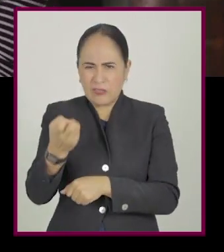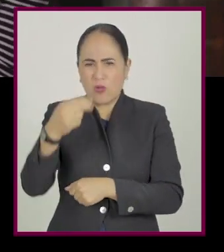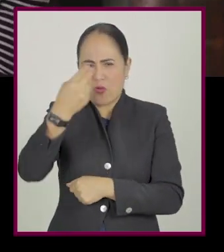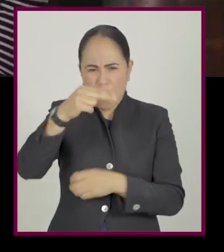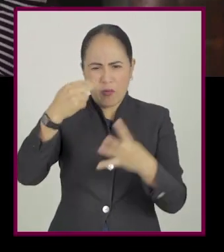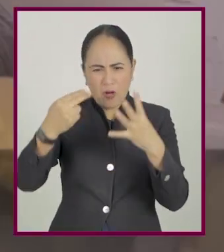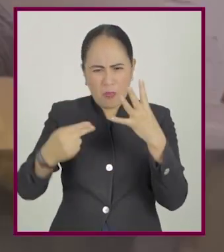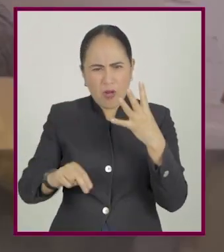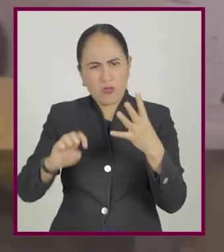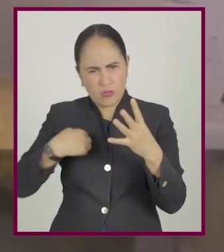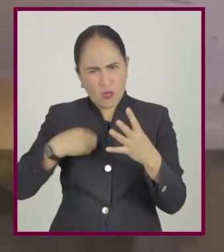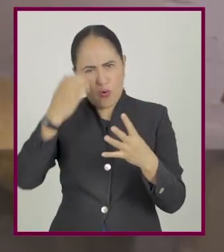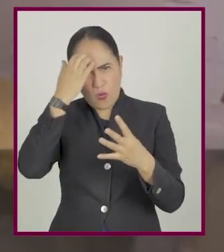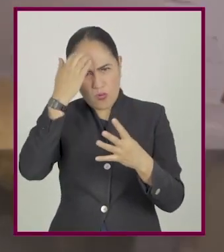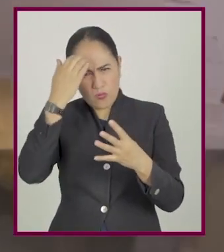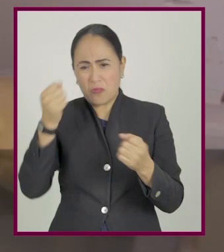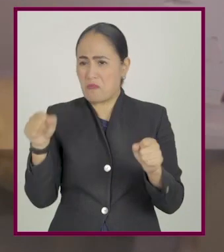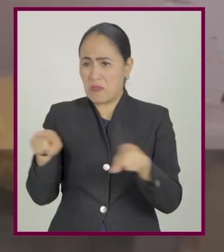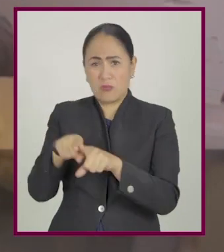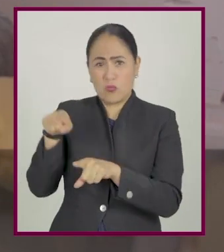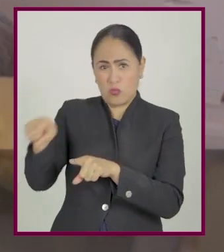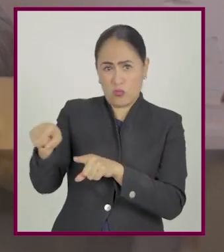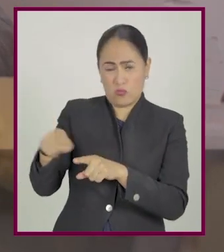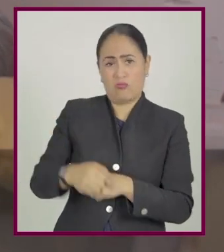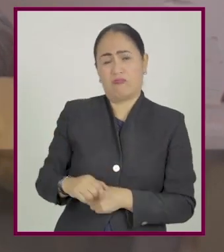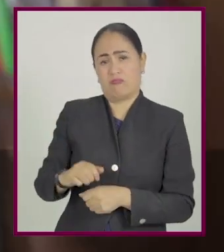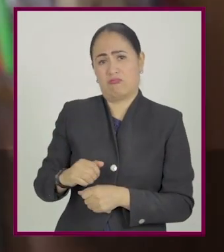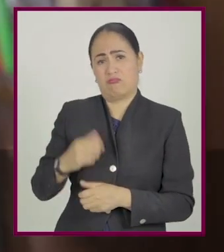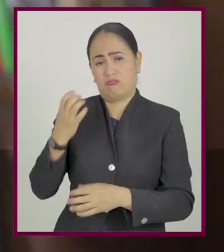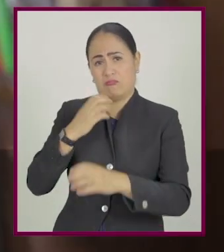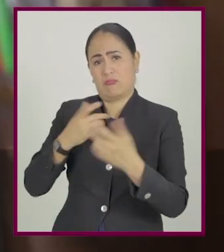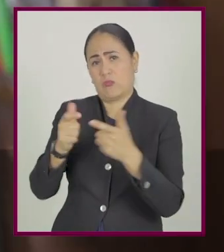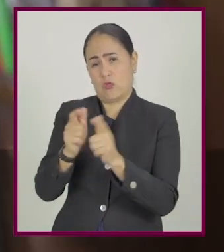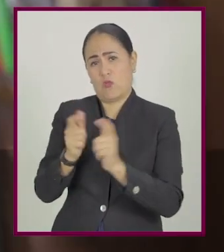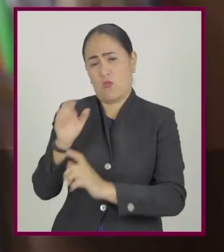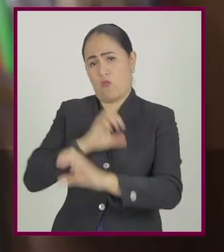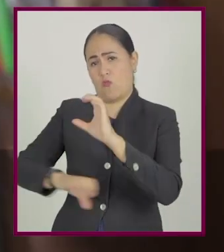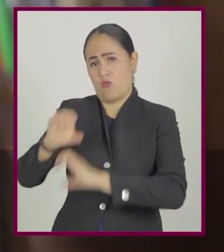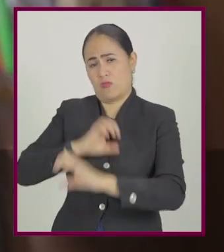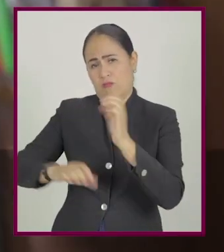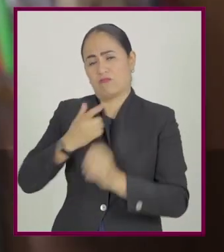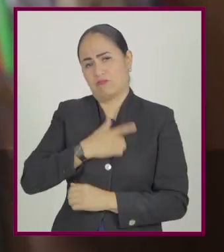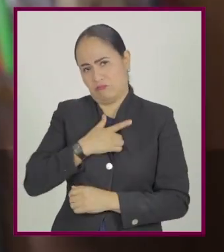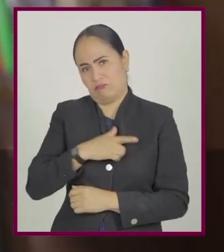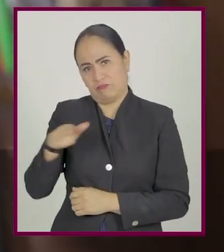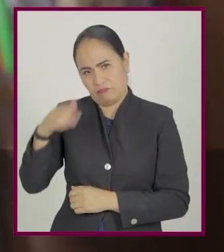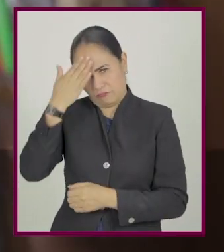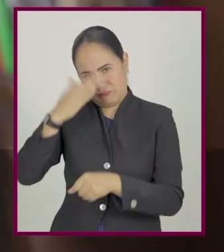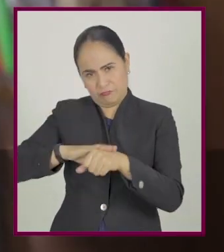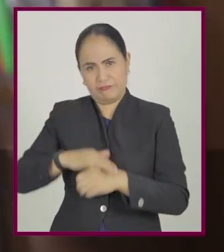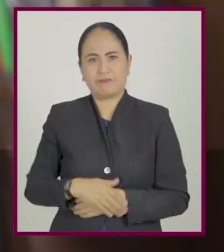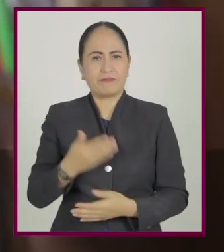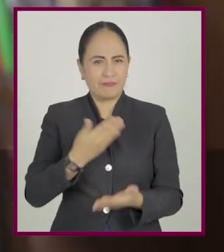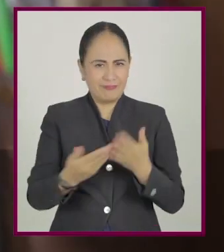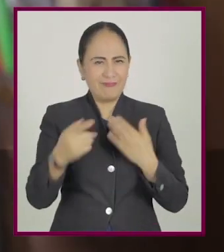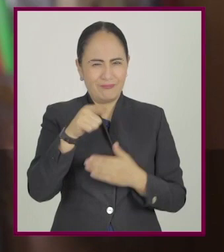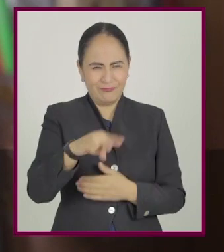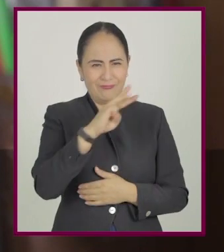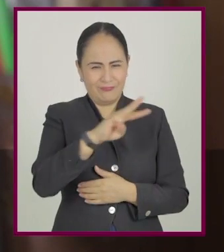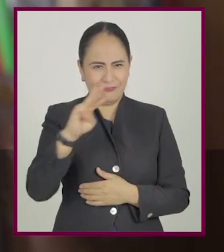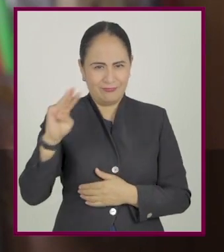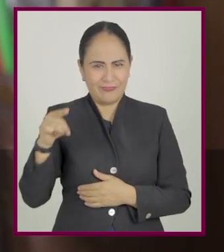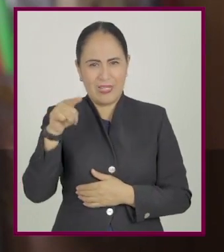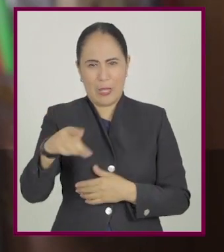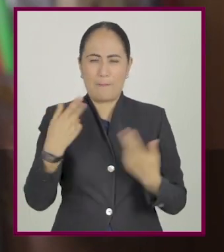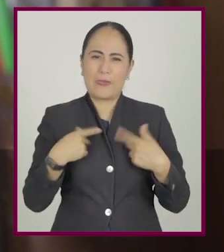trabaja en ellas, pero igual te pasa a ti con los artistas de K-pop. Ahora te propongo que hagamos un ejercicio para agilizar la memoria. Lo